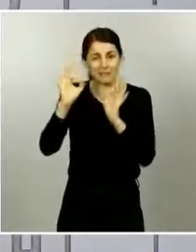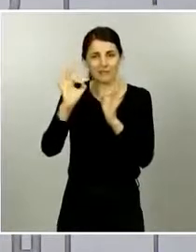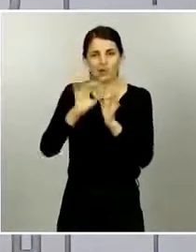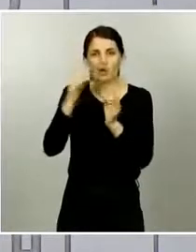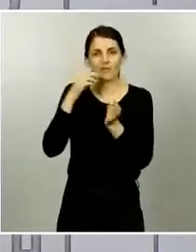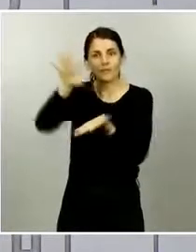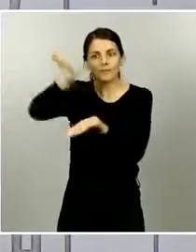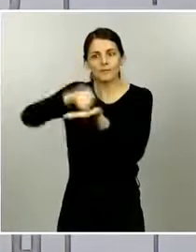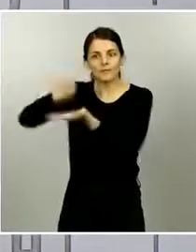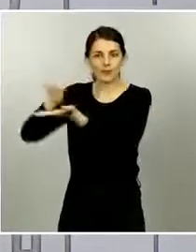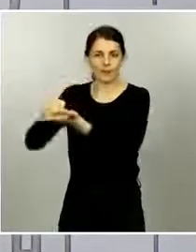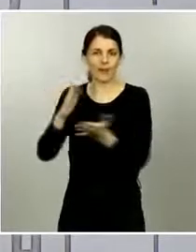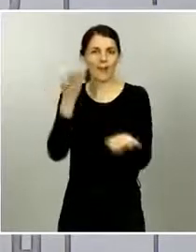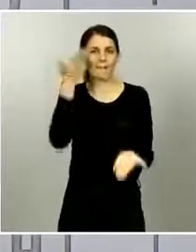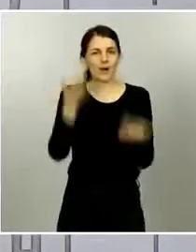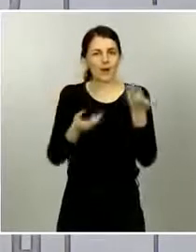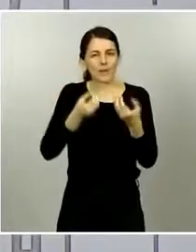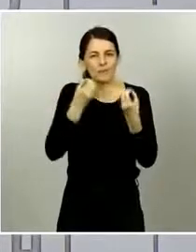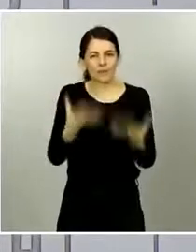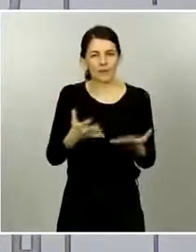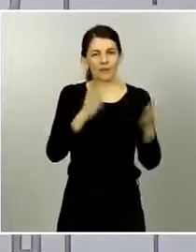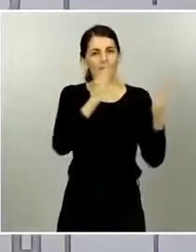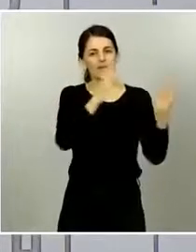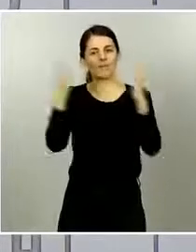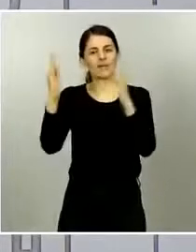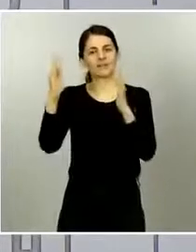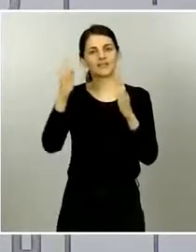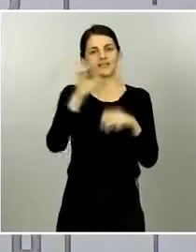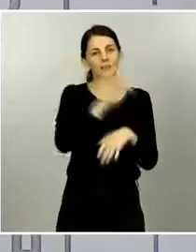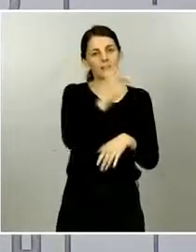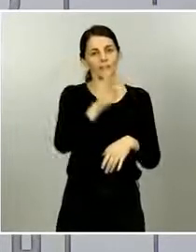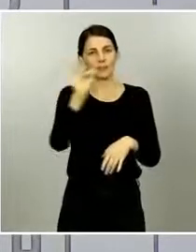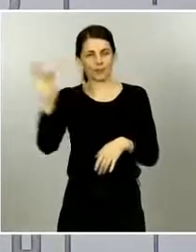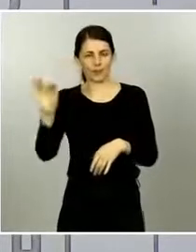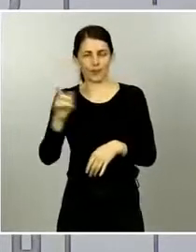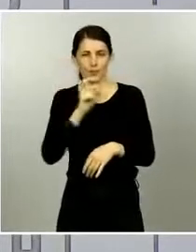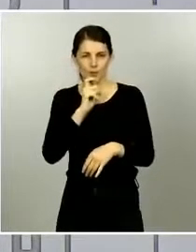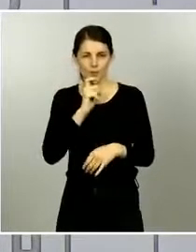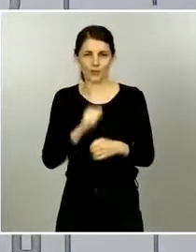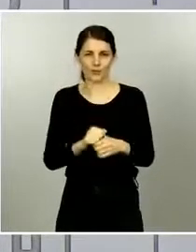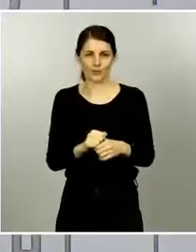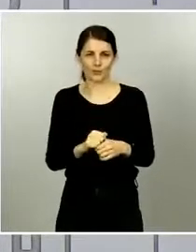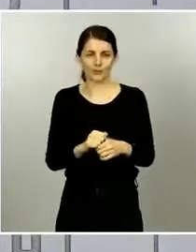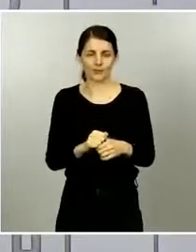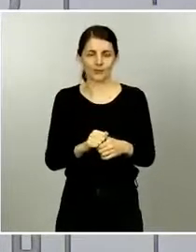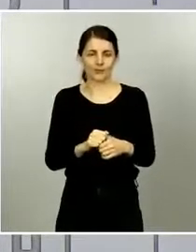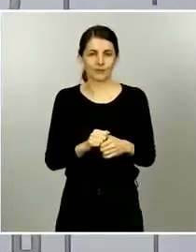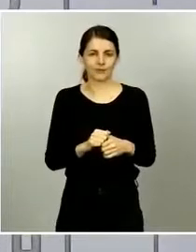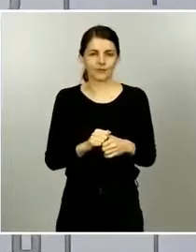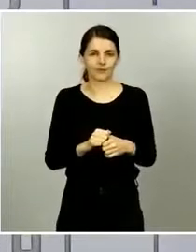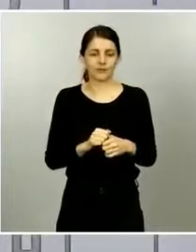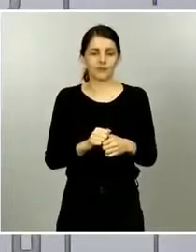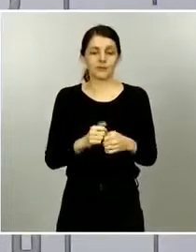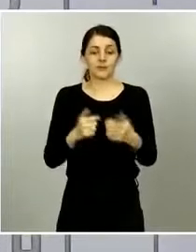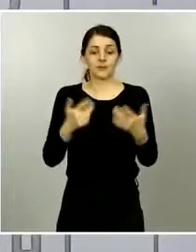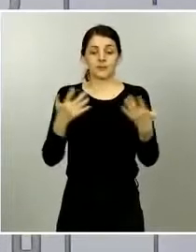específicamente para esta evaluación o para esta valoración de la situación de cada territorio que nos permite